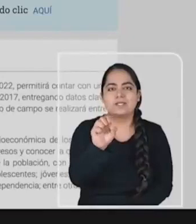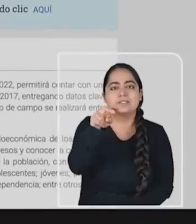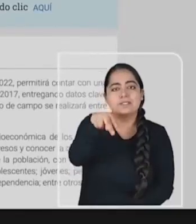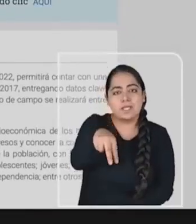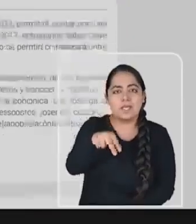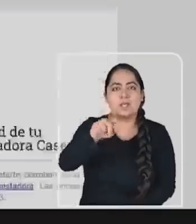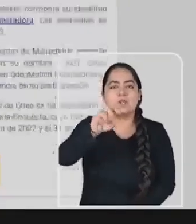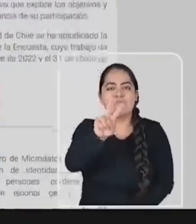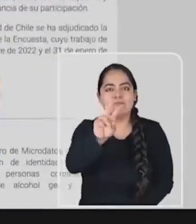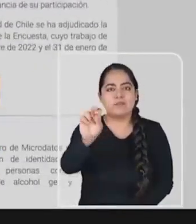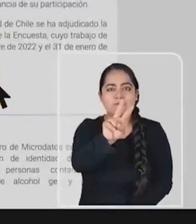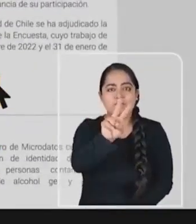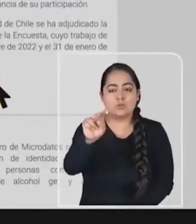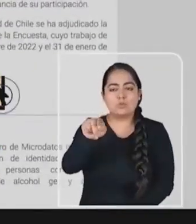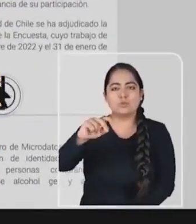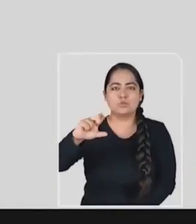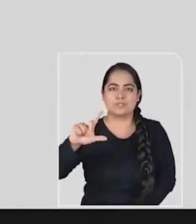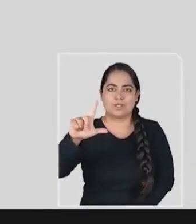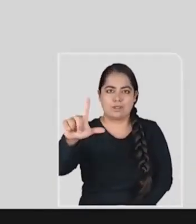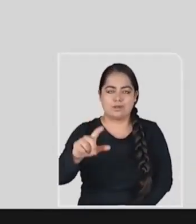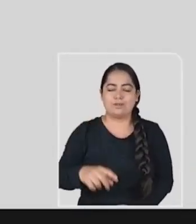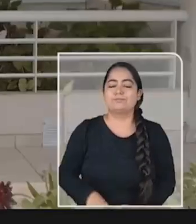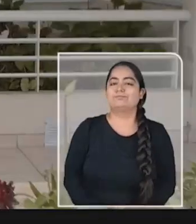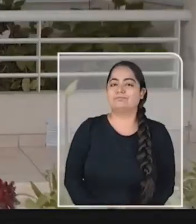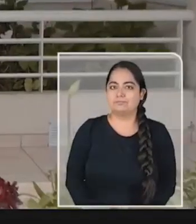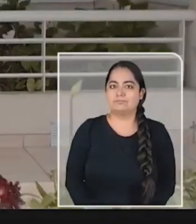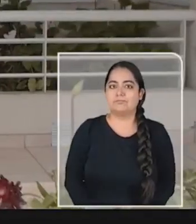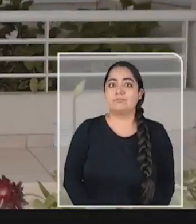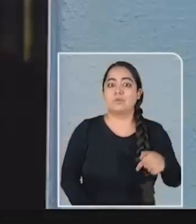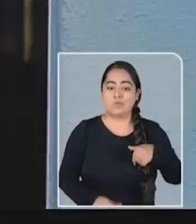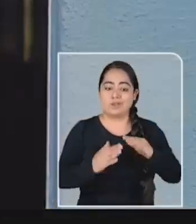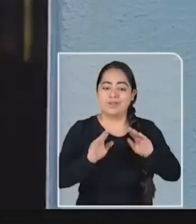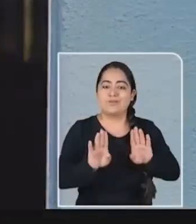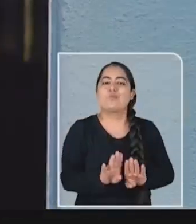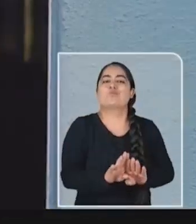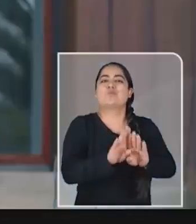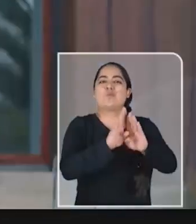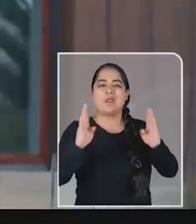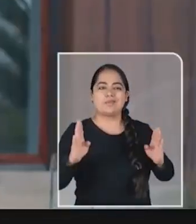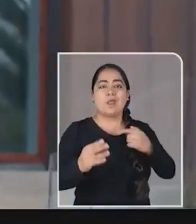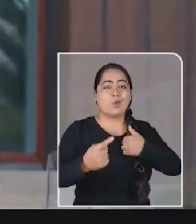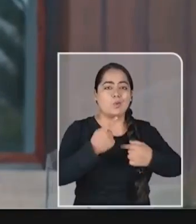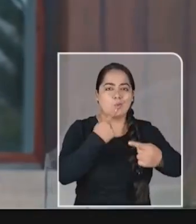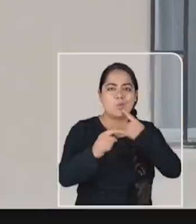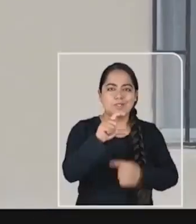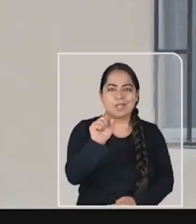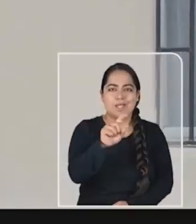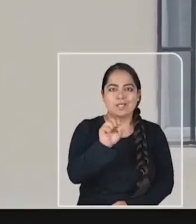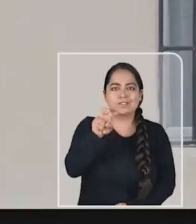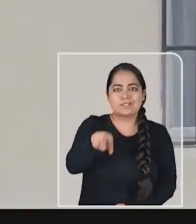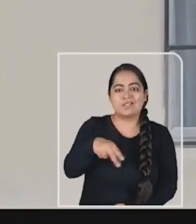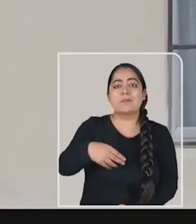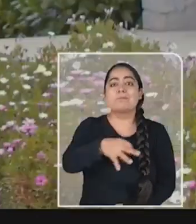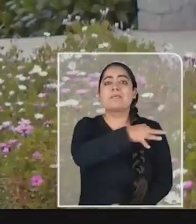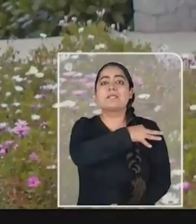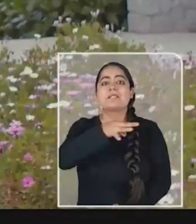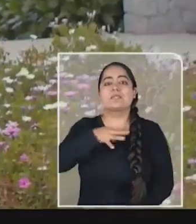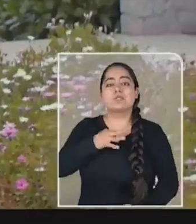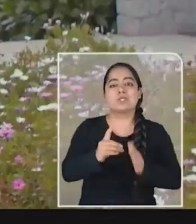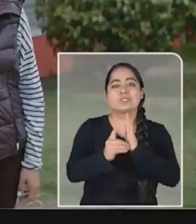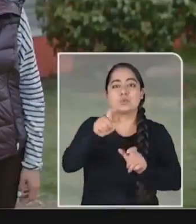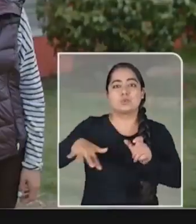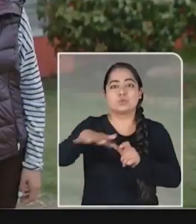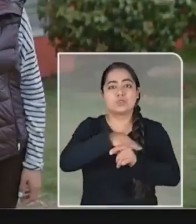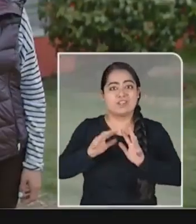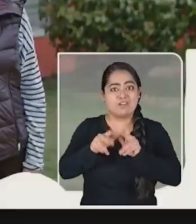.cacen2022.cl Abre tu puerta a la encuesta CACEN. Un mensaje del Ministerio de